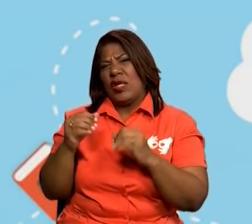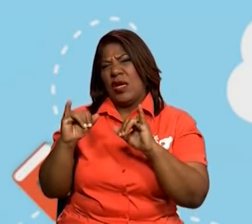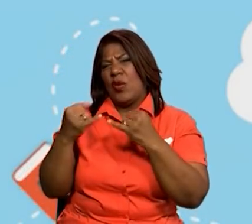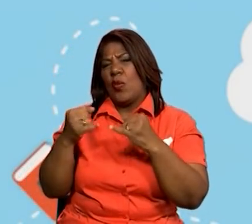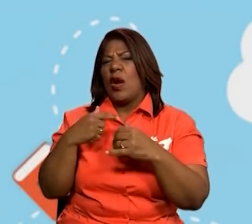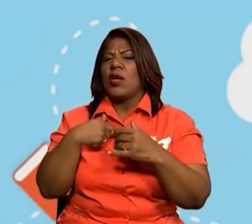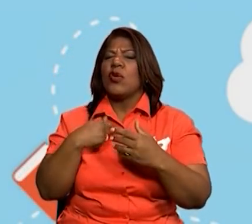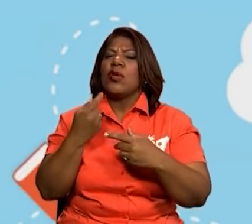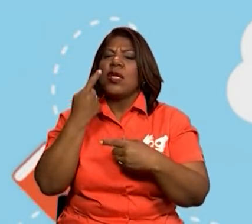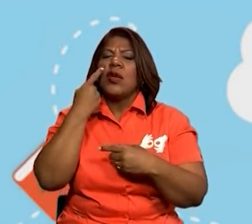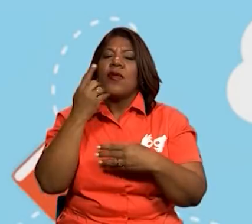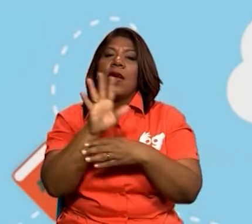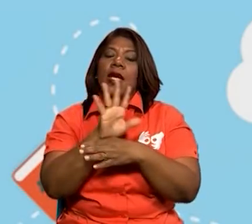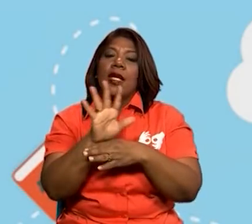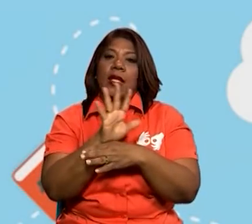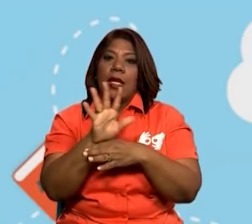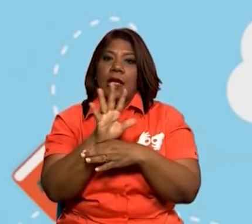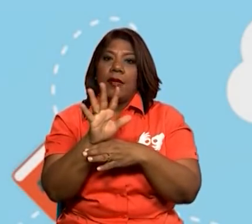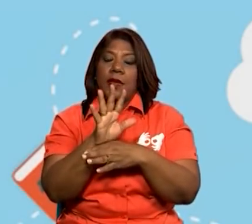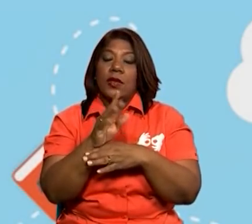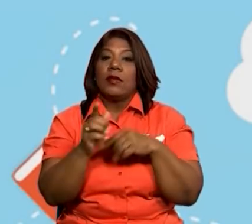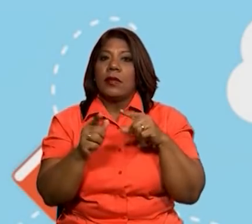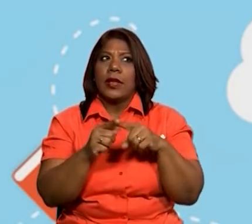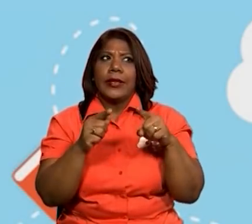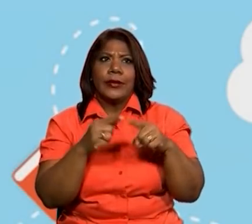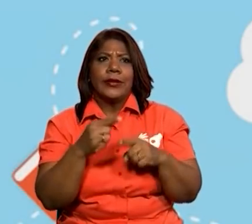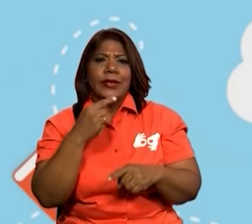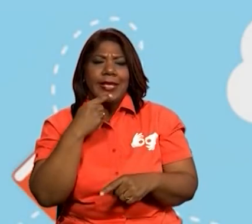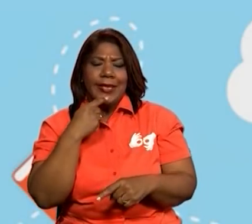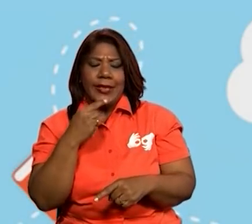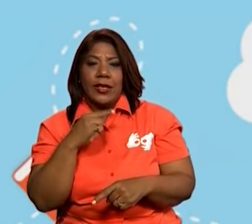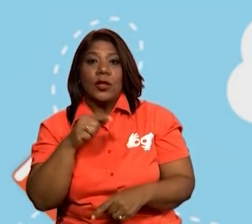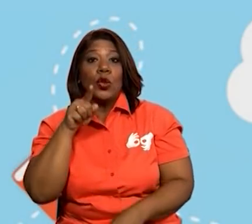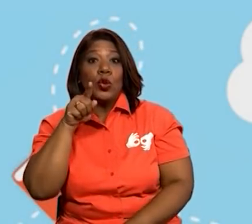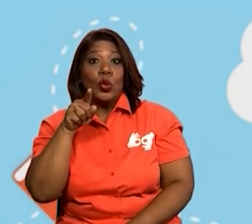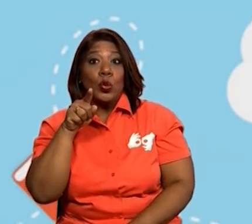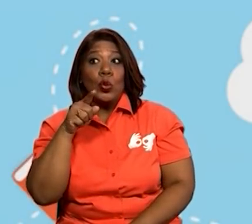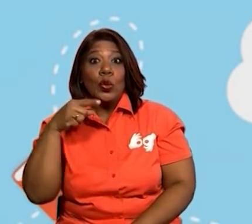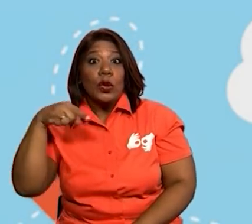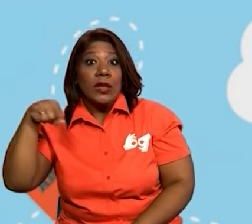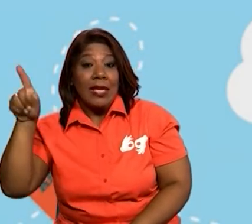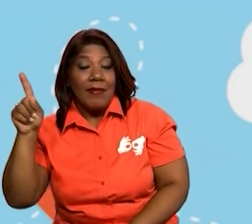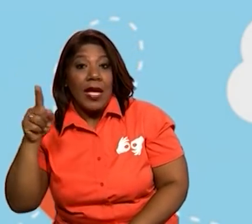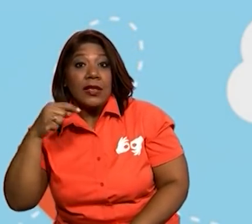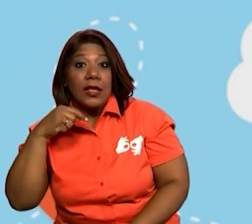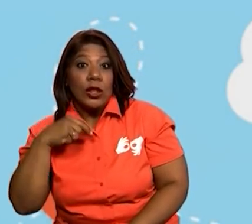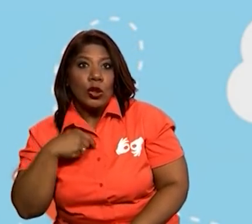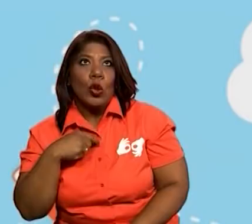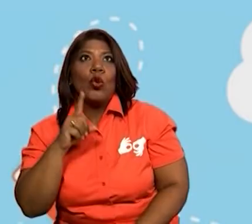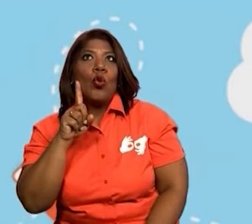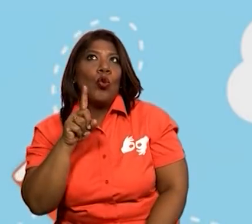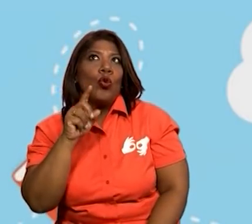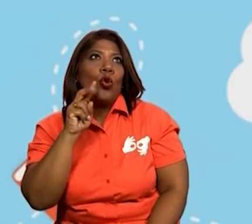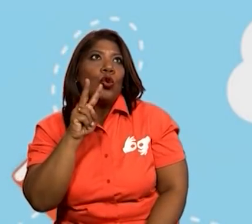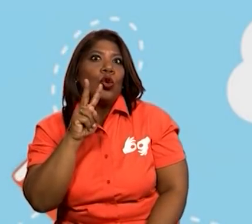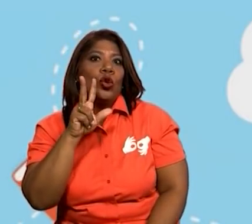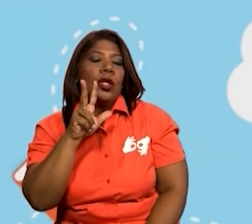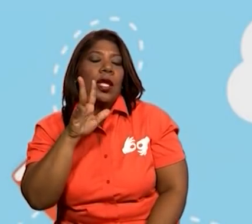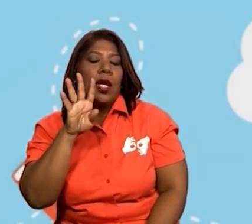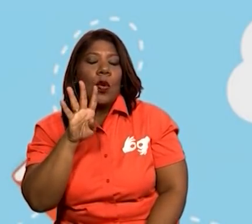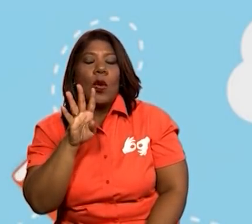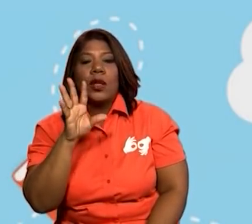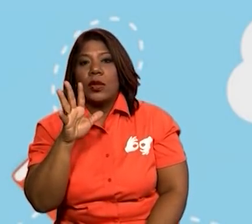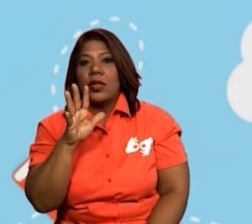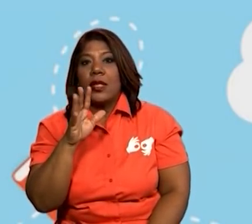que se quedara tranquila, le dije que jugáramos, que yo contaba y ella se escondía. Mi hermana salió